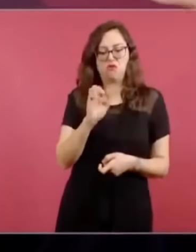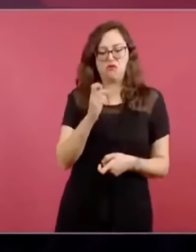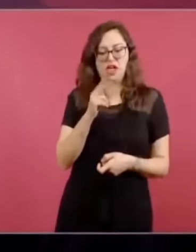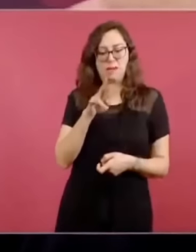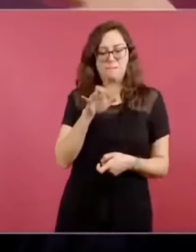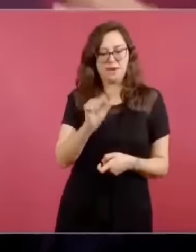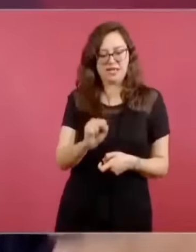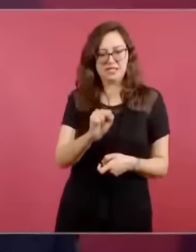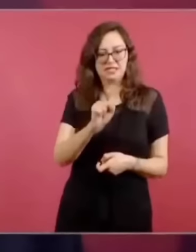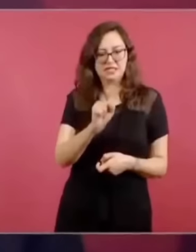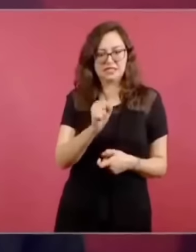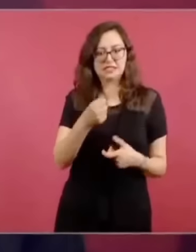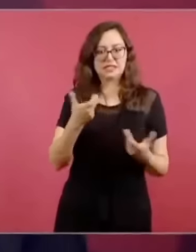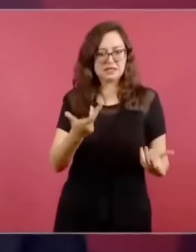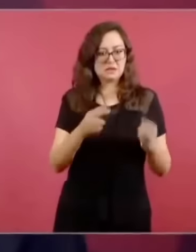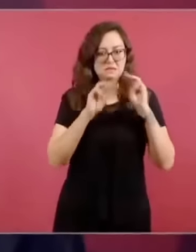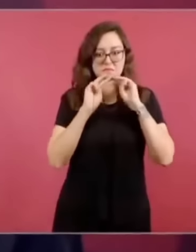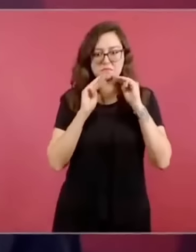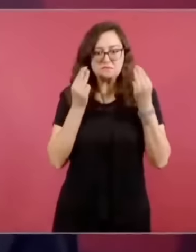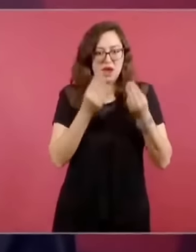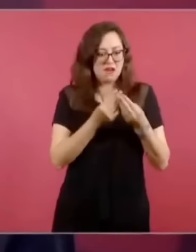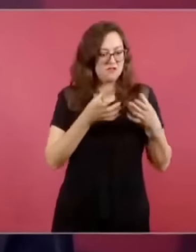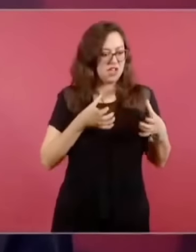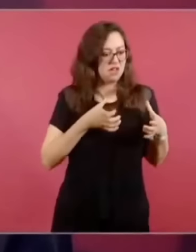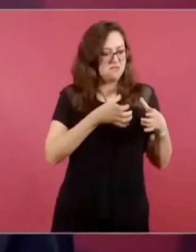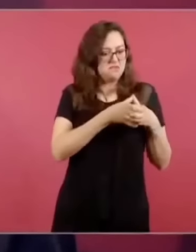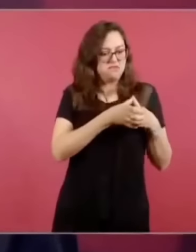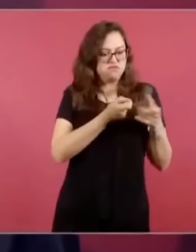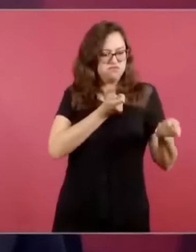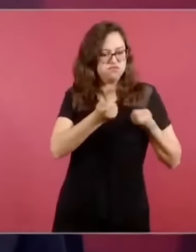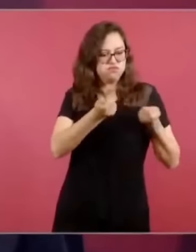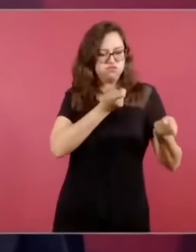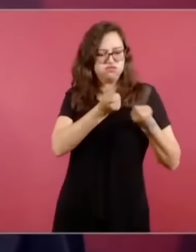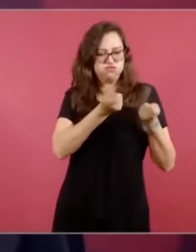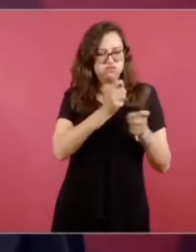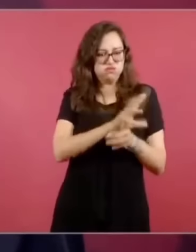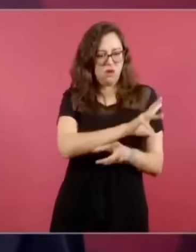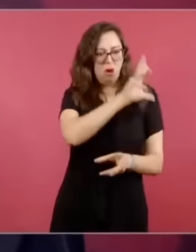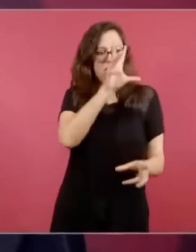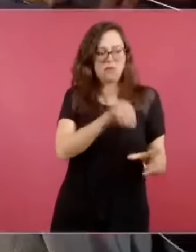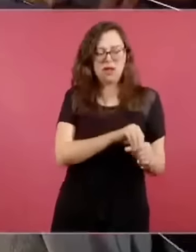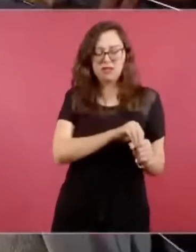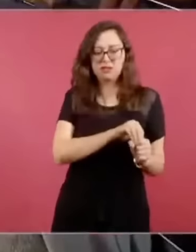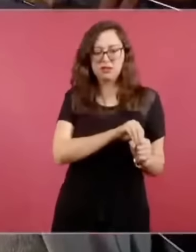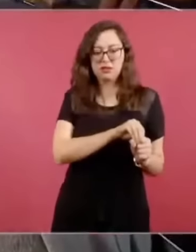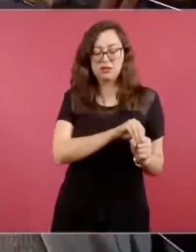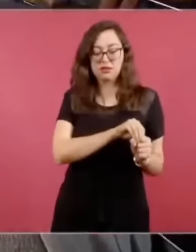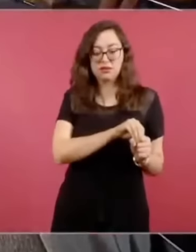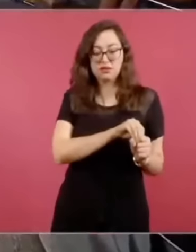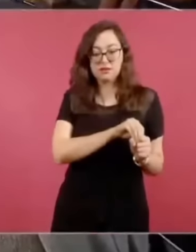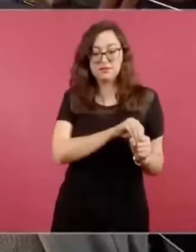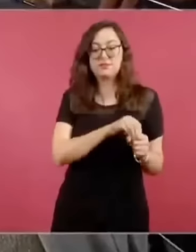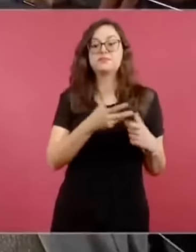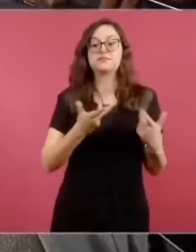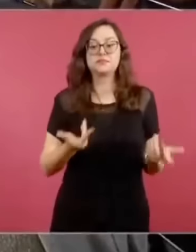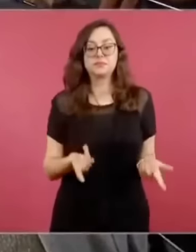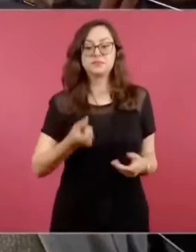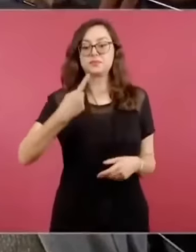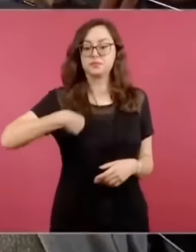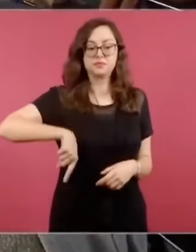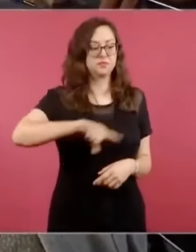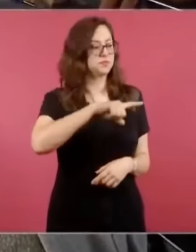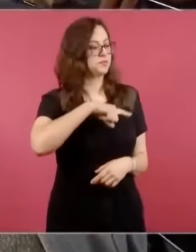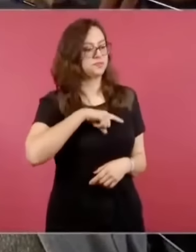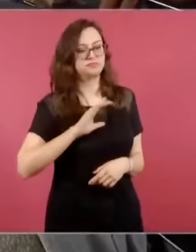organizada, entonces se quedaron muy molestos.